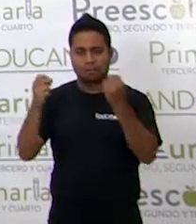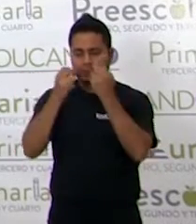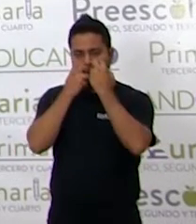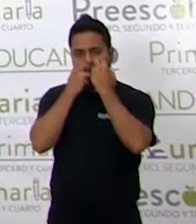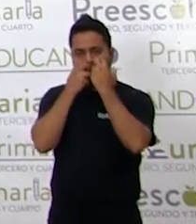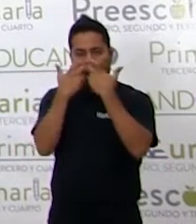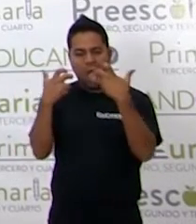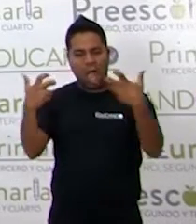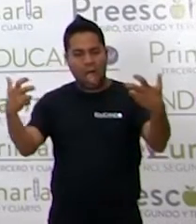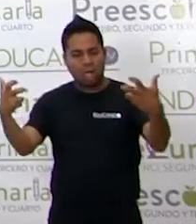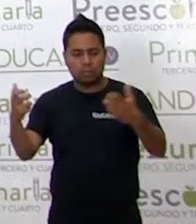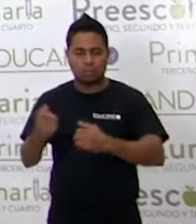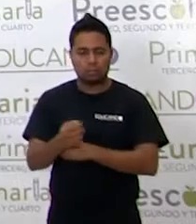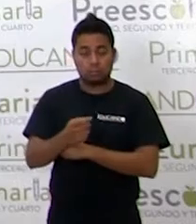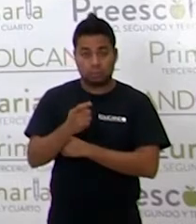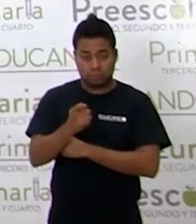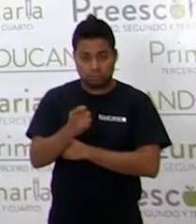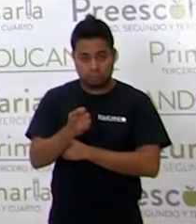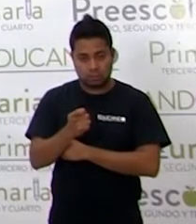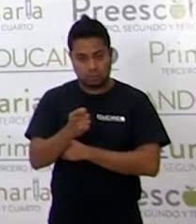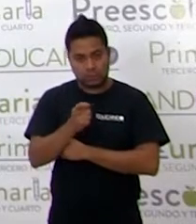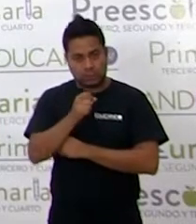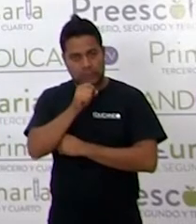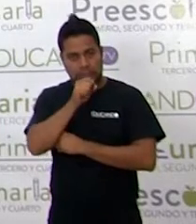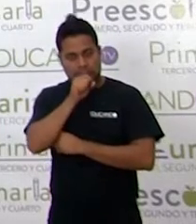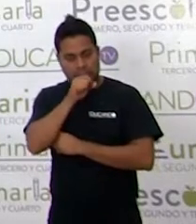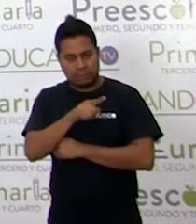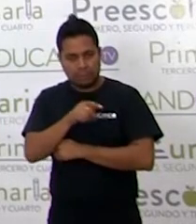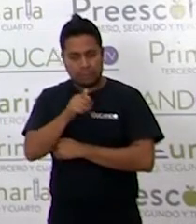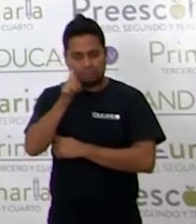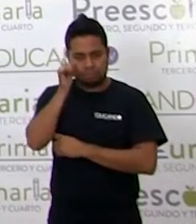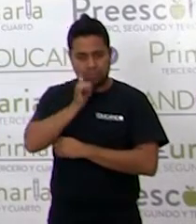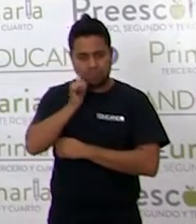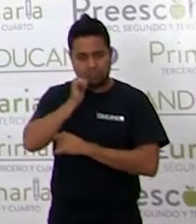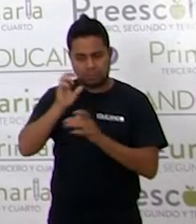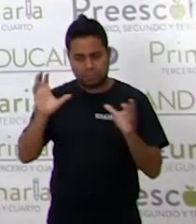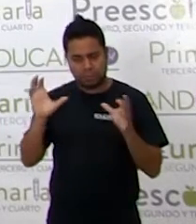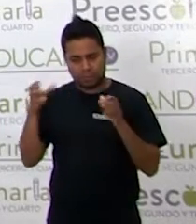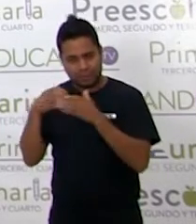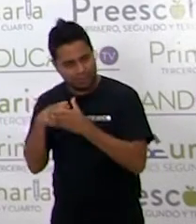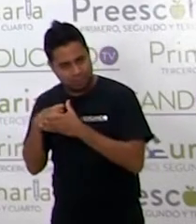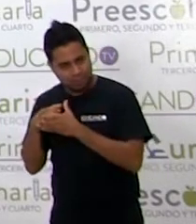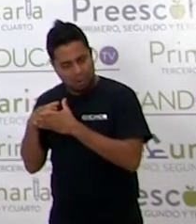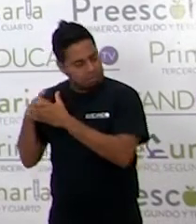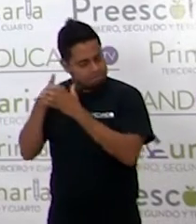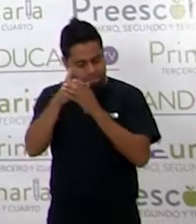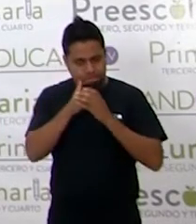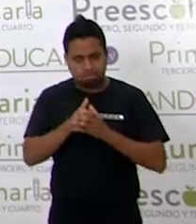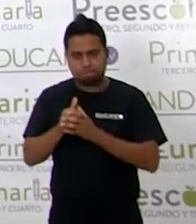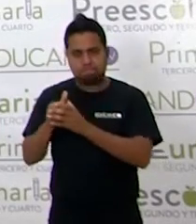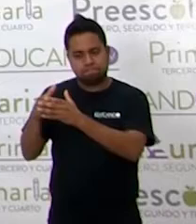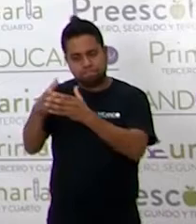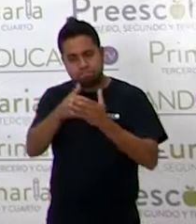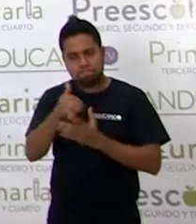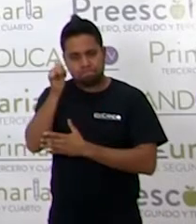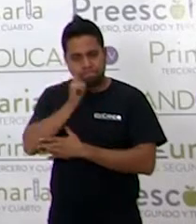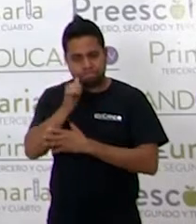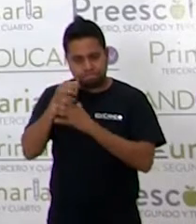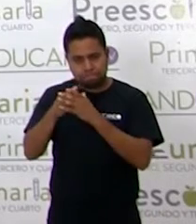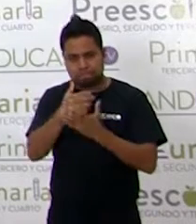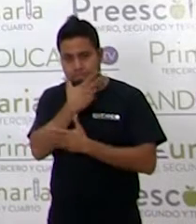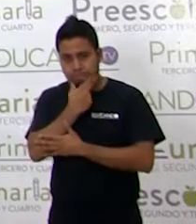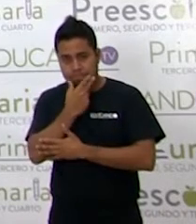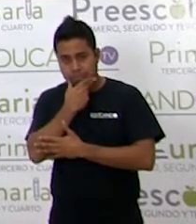y, además, también siempre andamos en grupo. El señor del monte